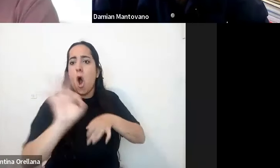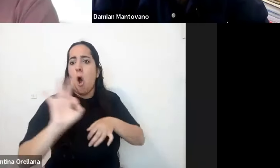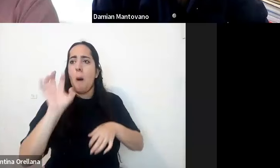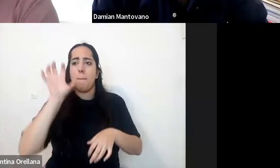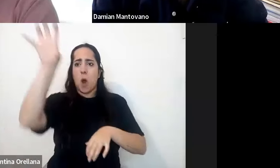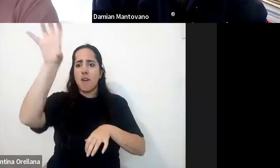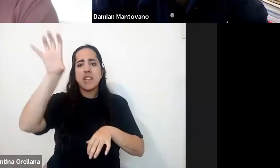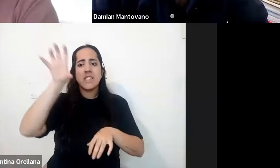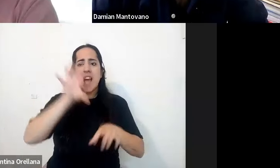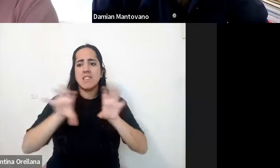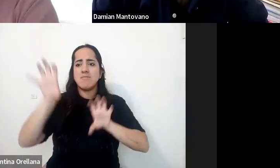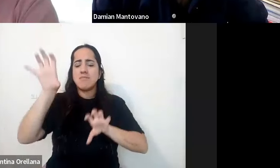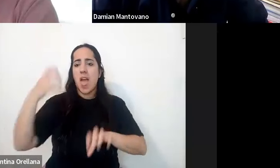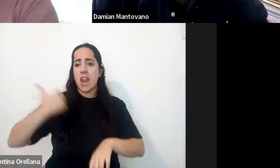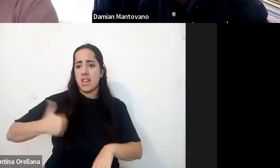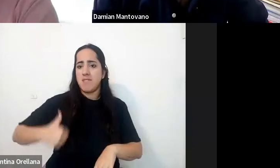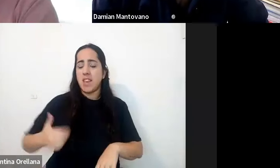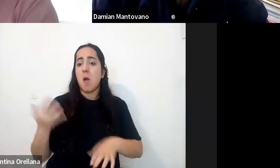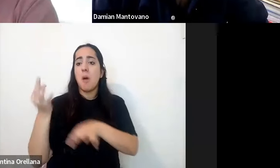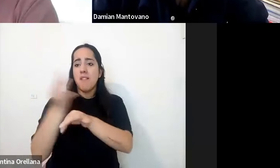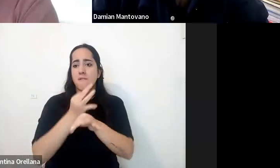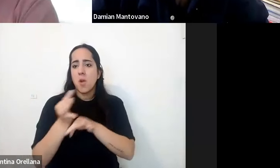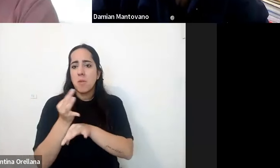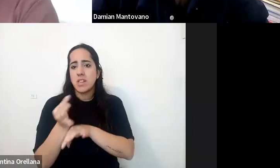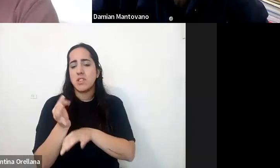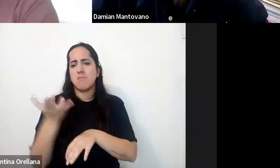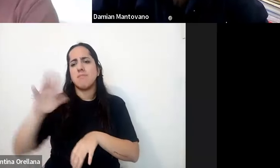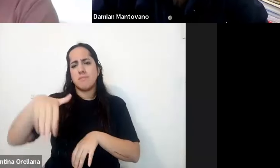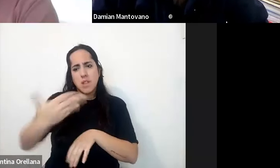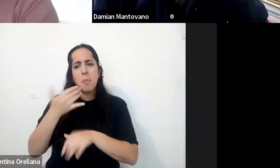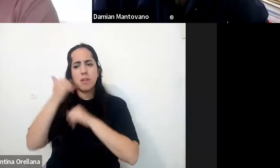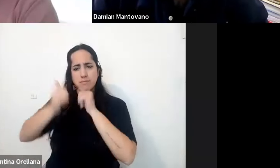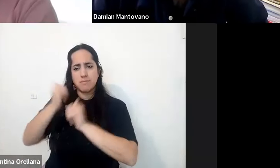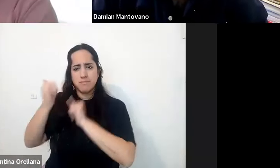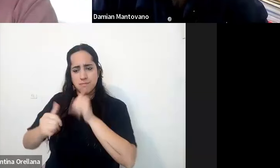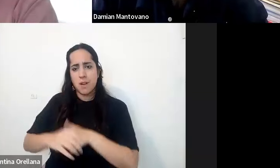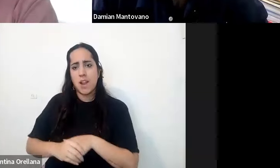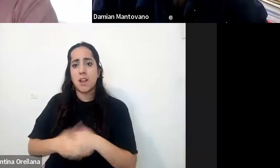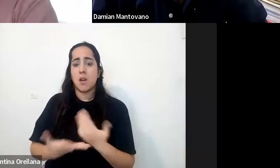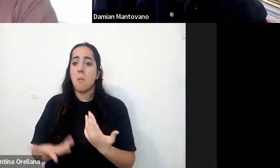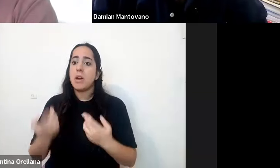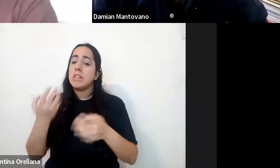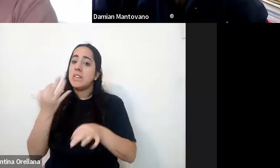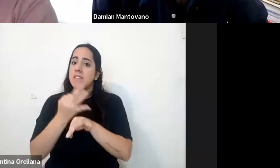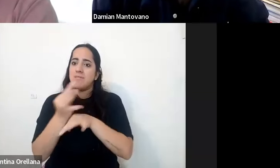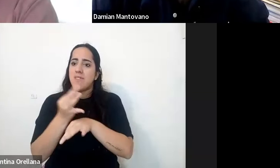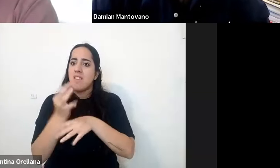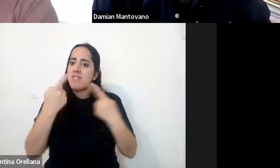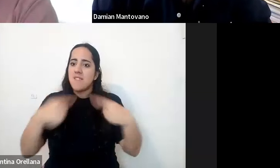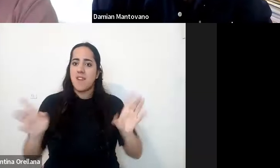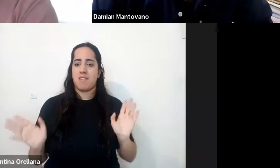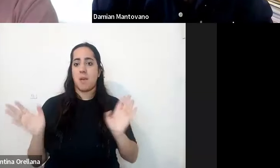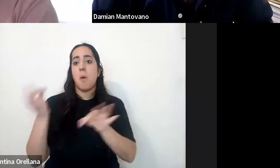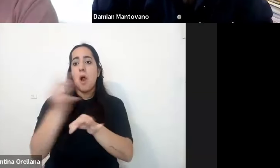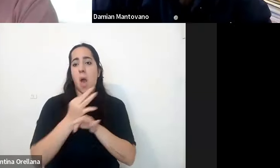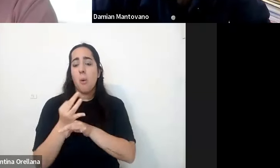la Argentina donde la formación lo vamos a ver quizás un poquito más adelante puede ser diferente porque las escuelas no están